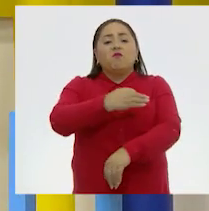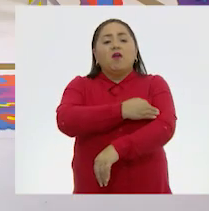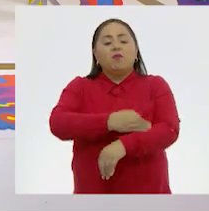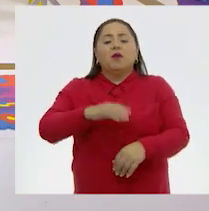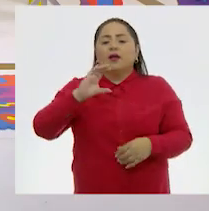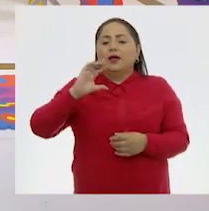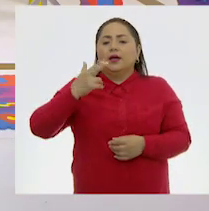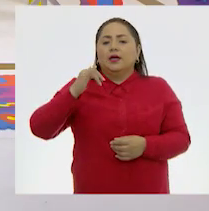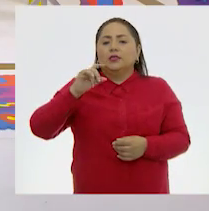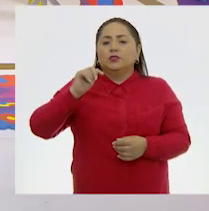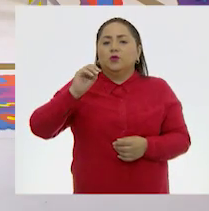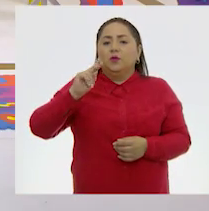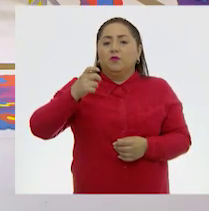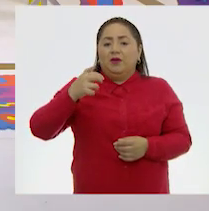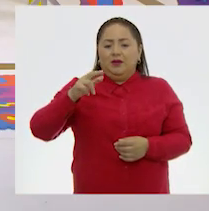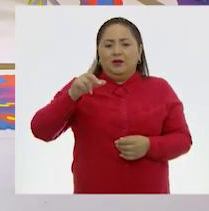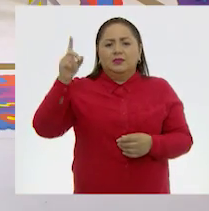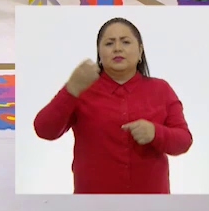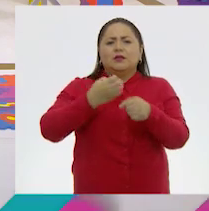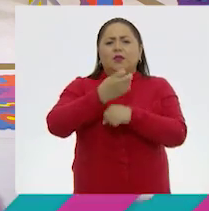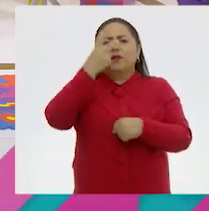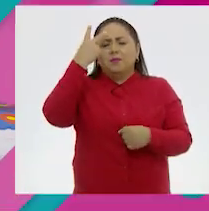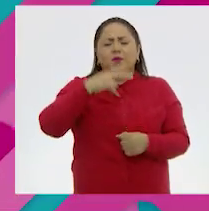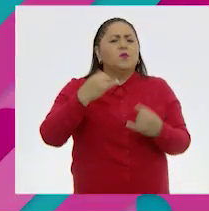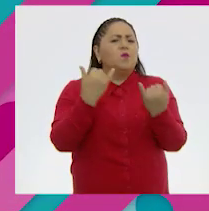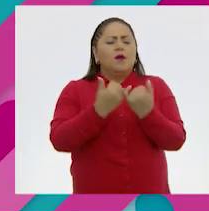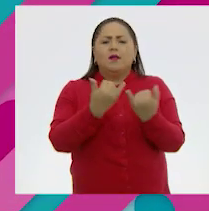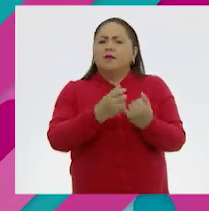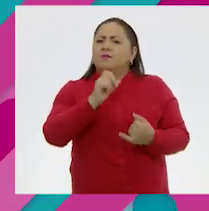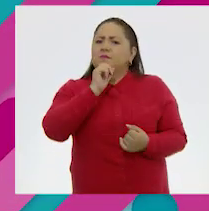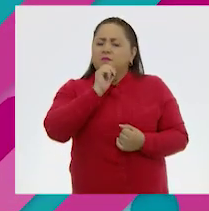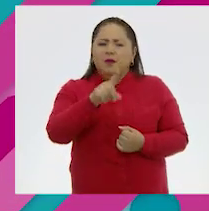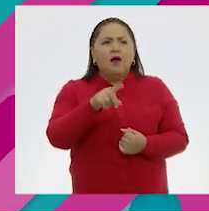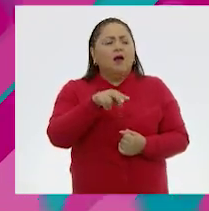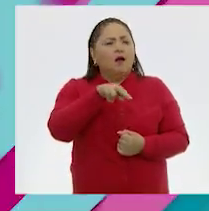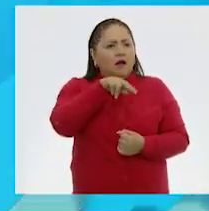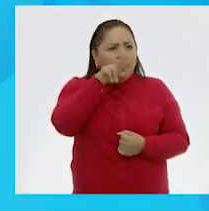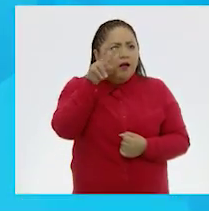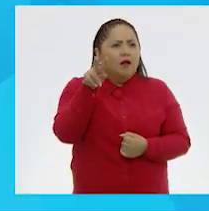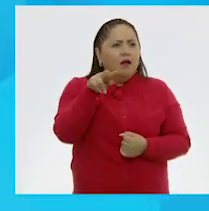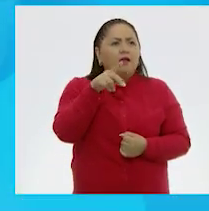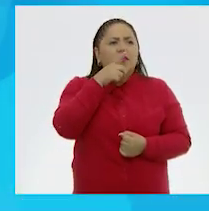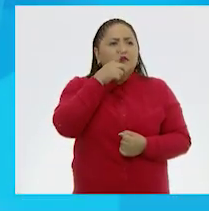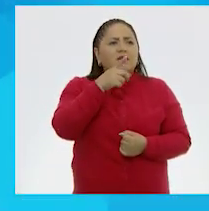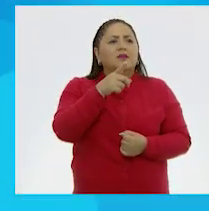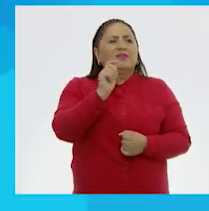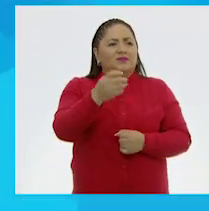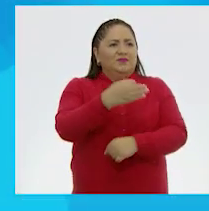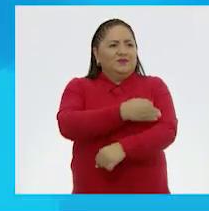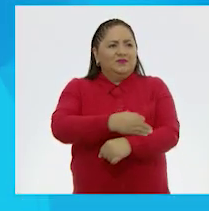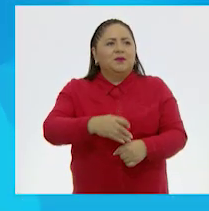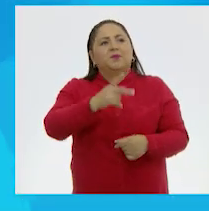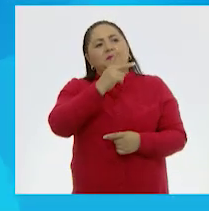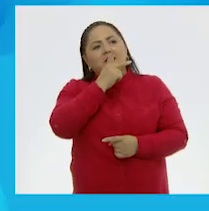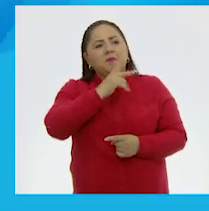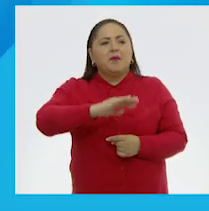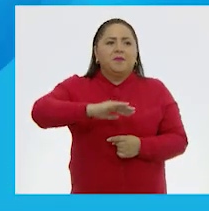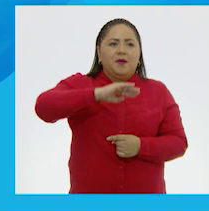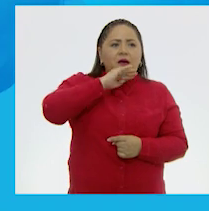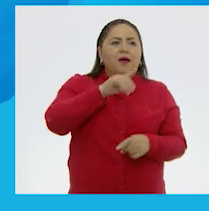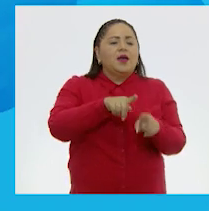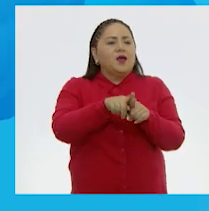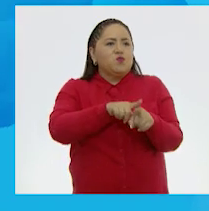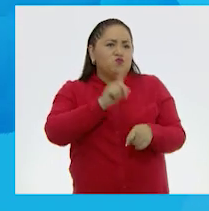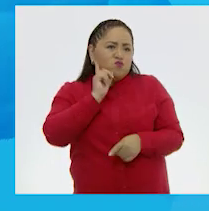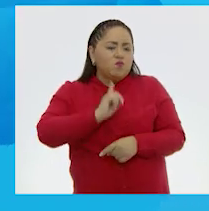Christopher Isaac Cruz del Estado de México también. Y nos pone la familia, al papá, a la